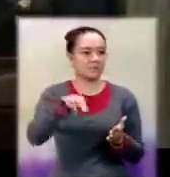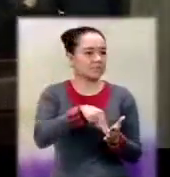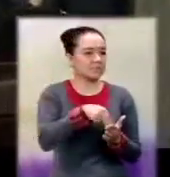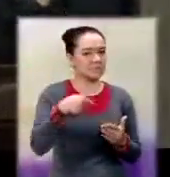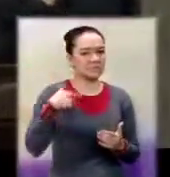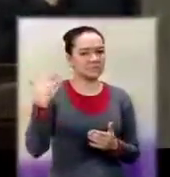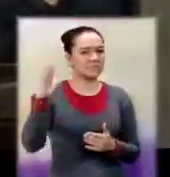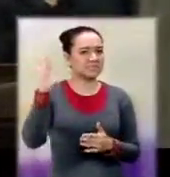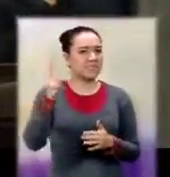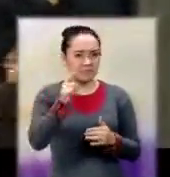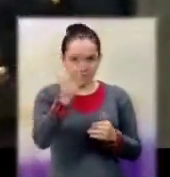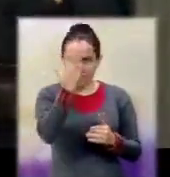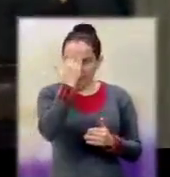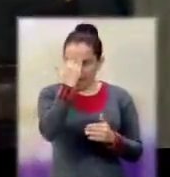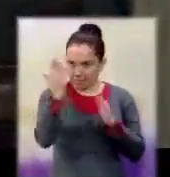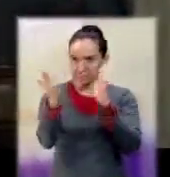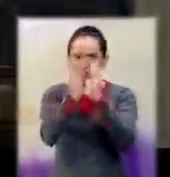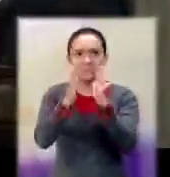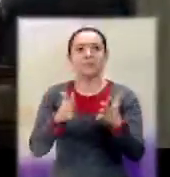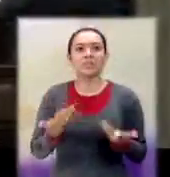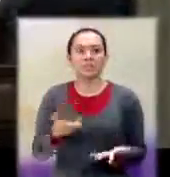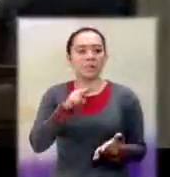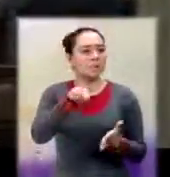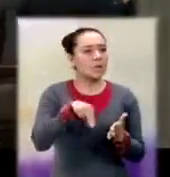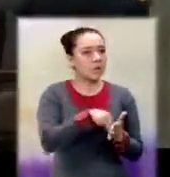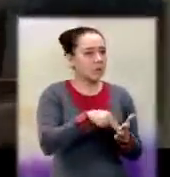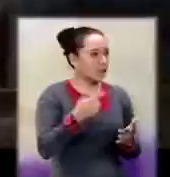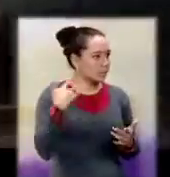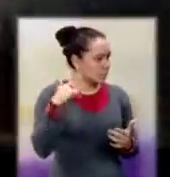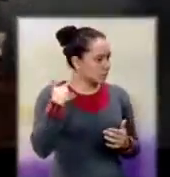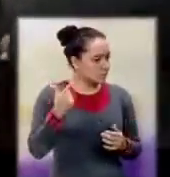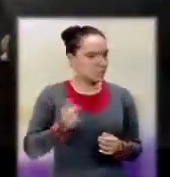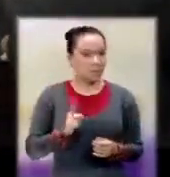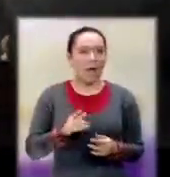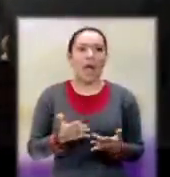da pena dar la cara, señores diputados, de cómo se vendieron.